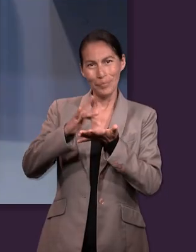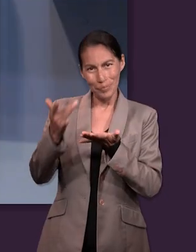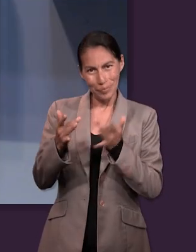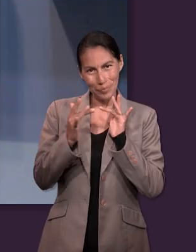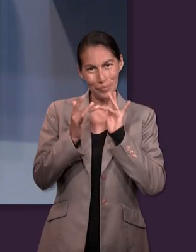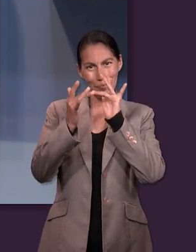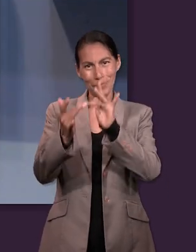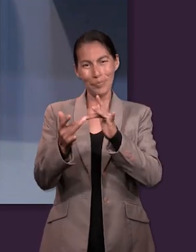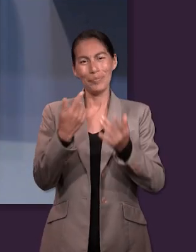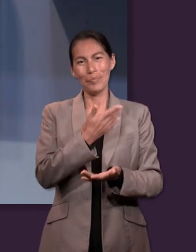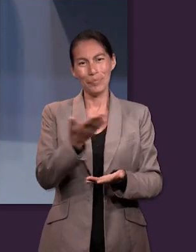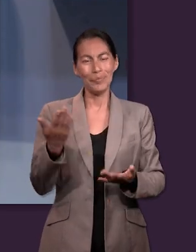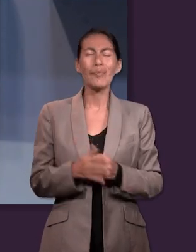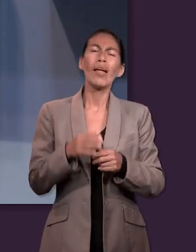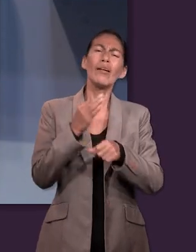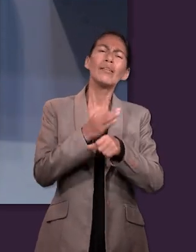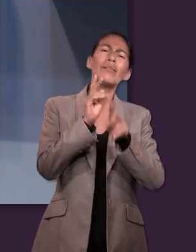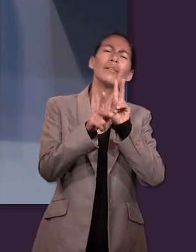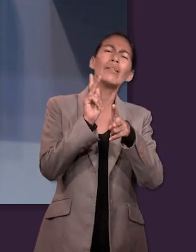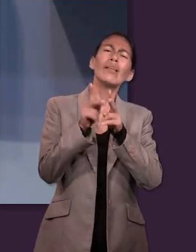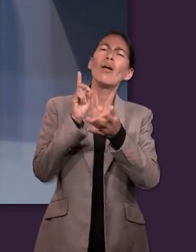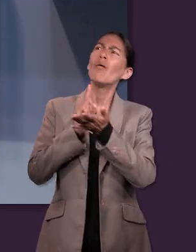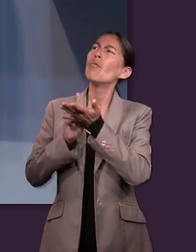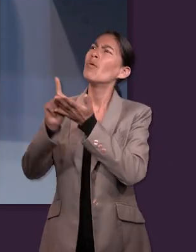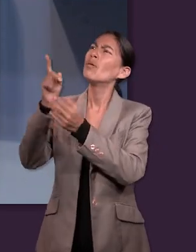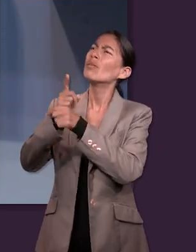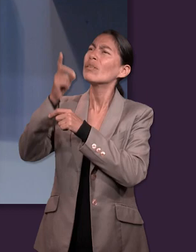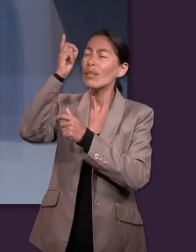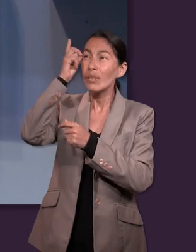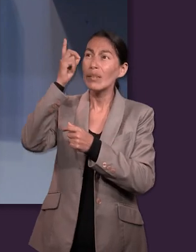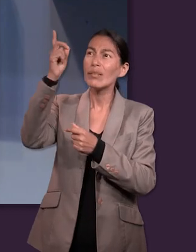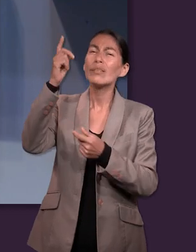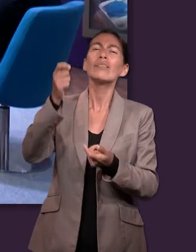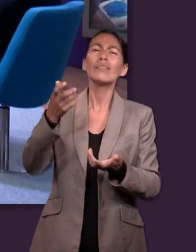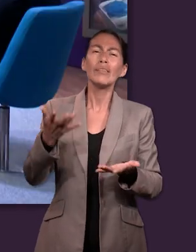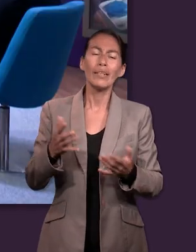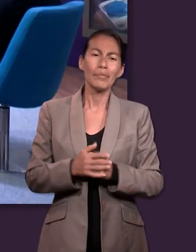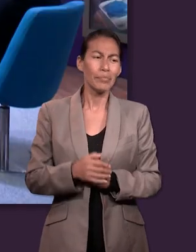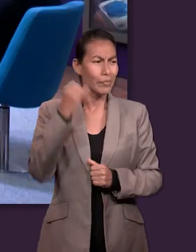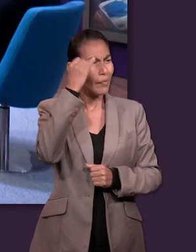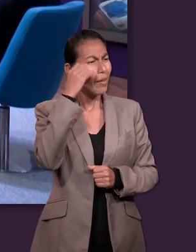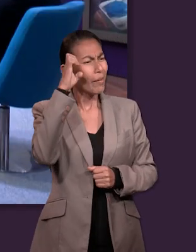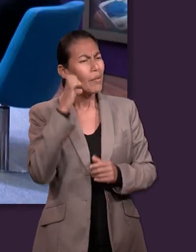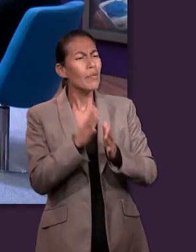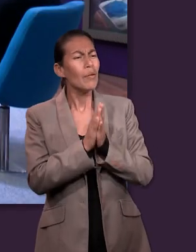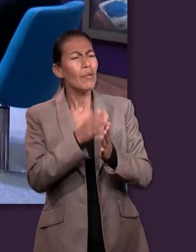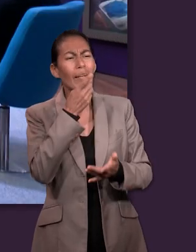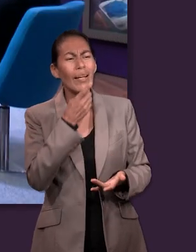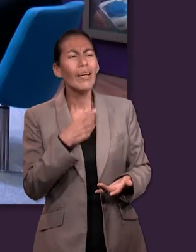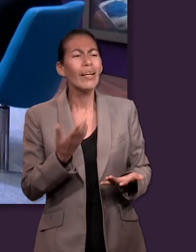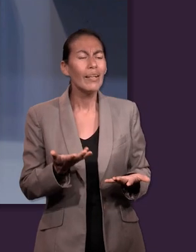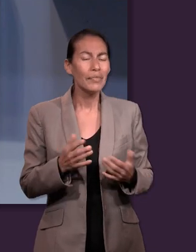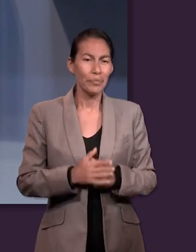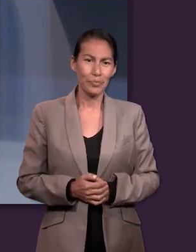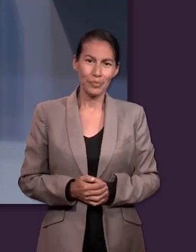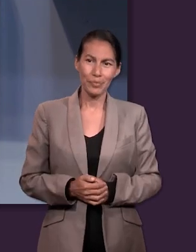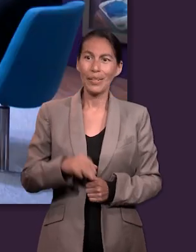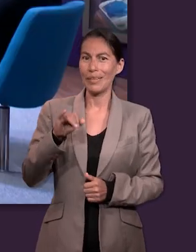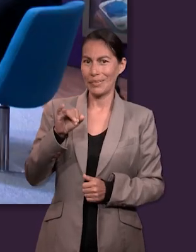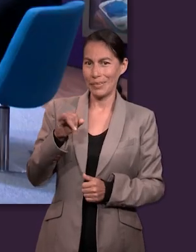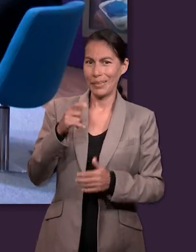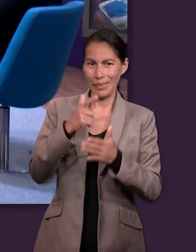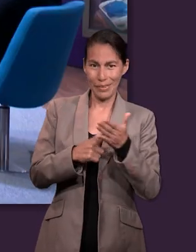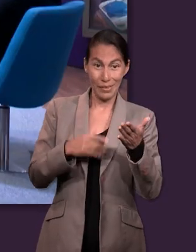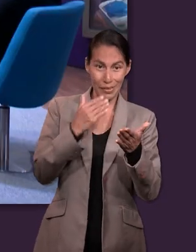Muchas gracias por continuar con nosotros. Estamos platicando acerca de la voluntad de Dios. Y Jaime, nos ibas a extender tu comentario. Sí,